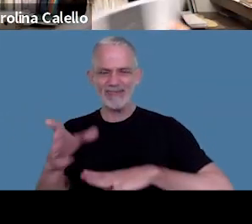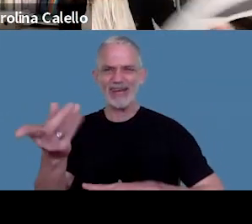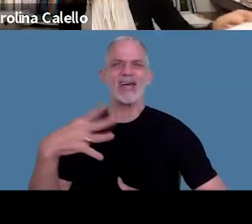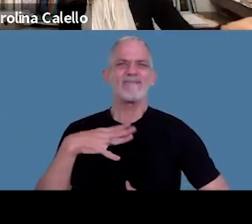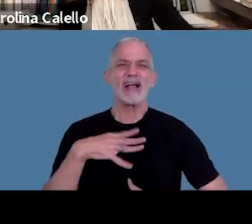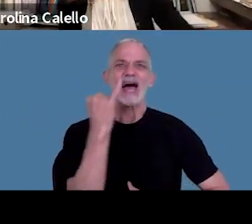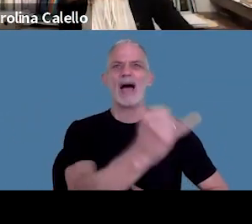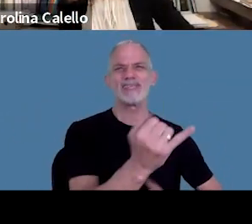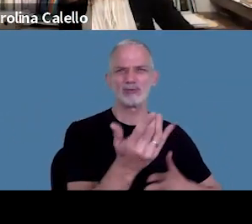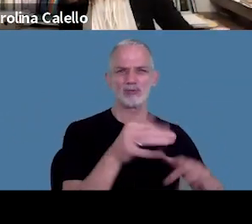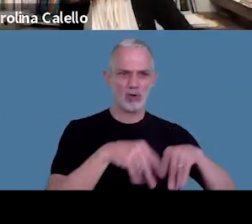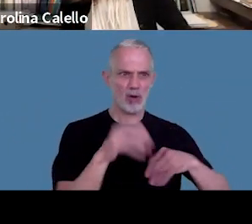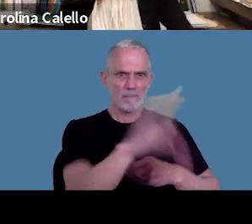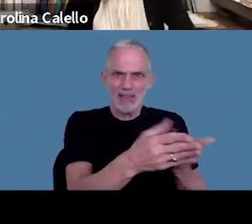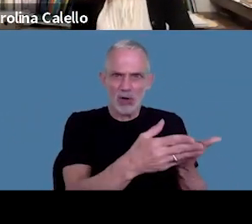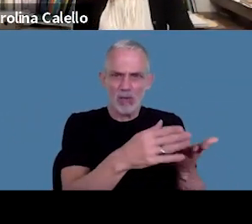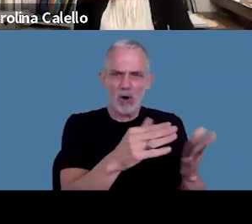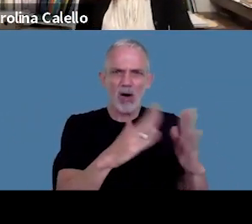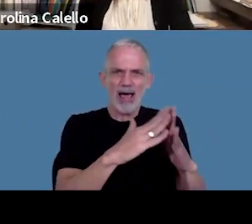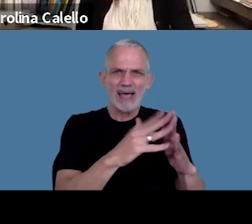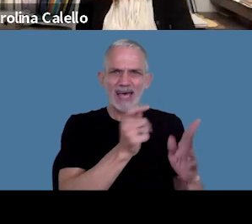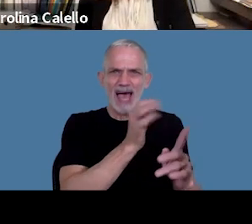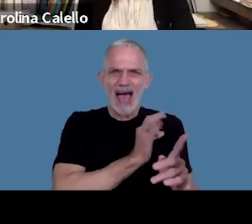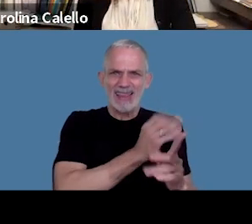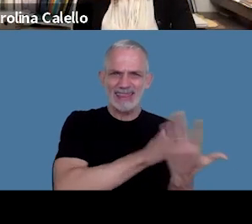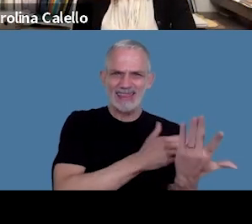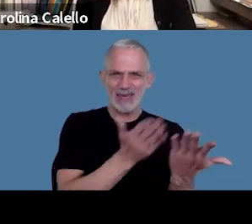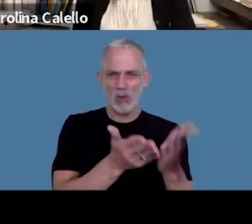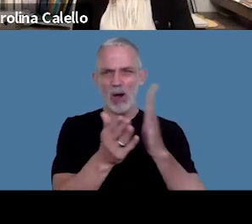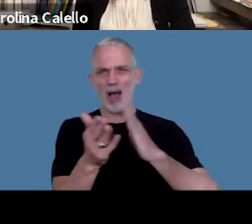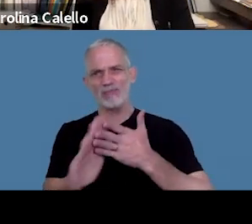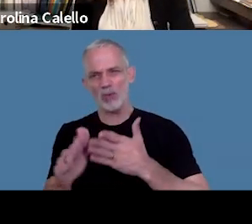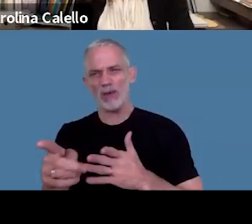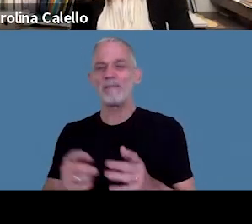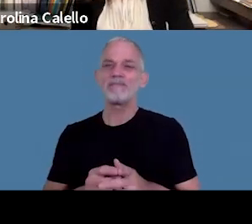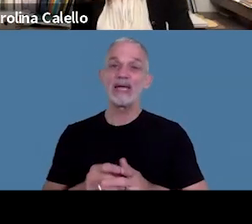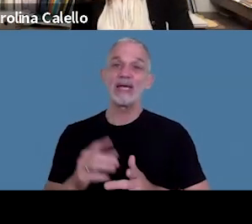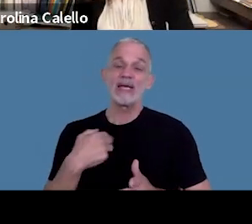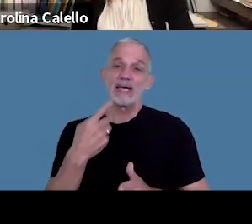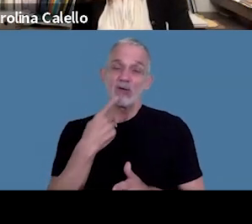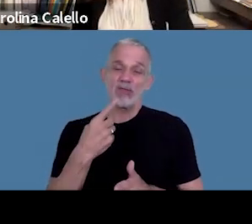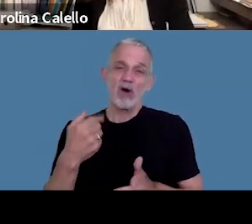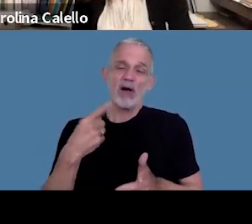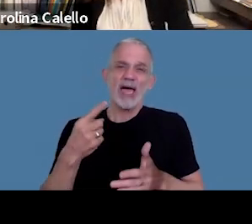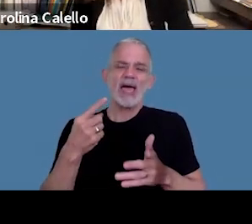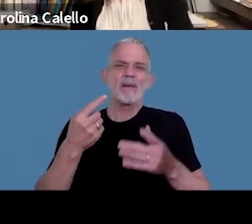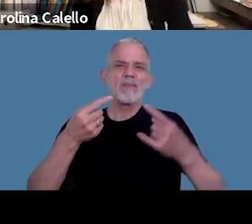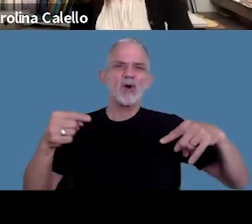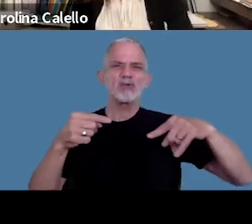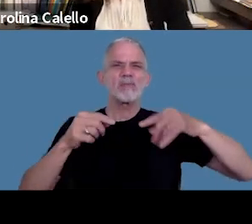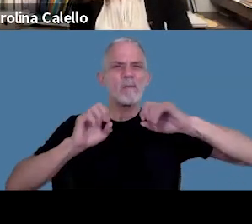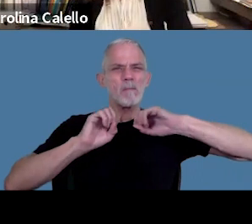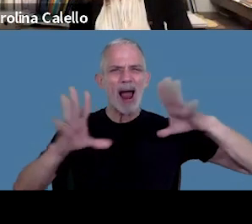notificación bueno yo diría que los vicios en la causa